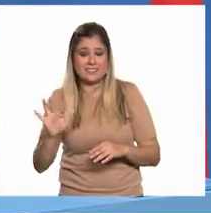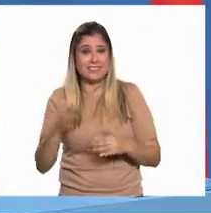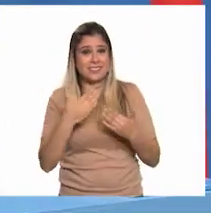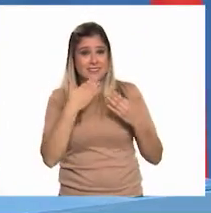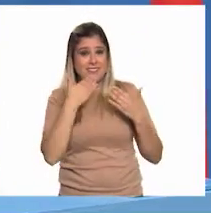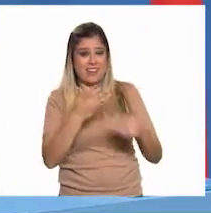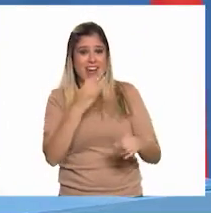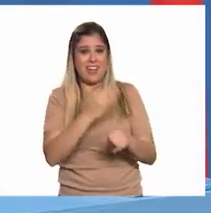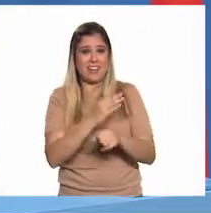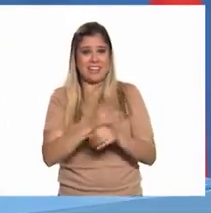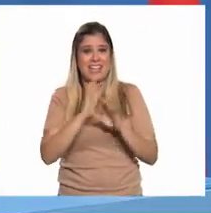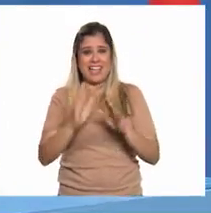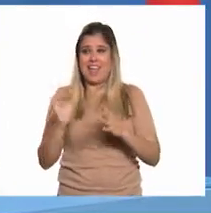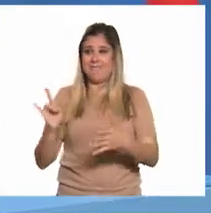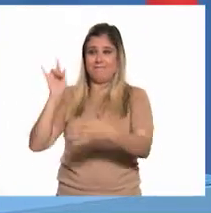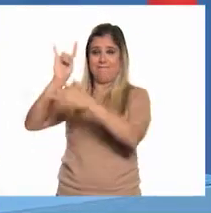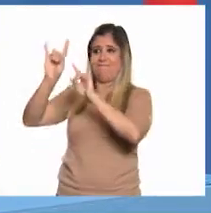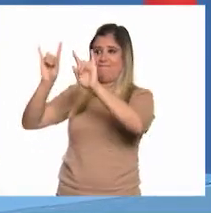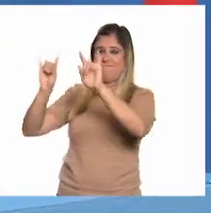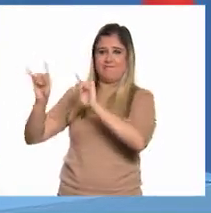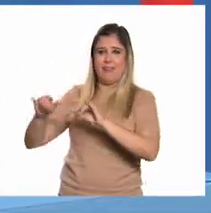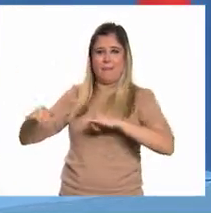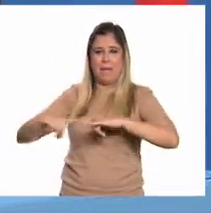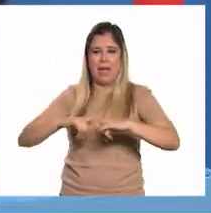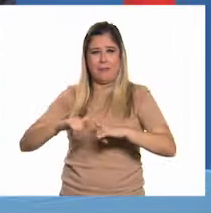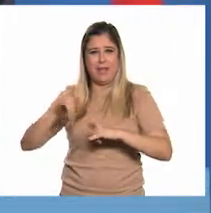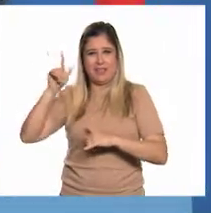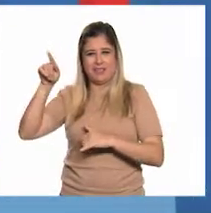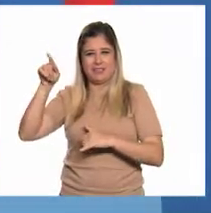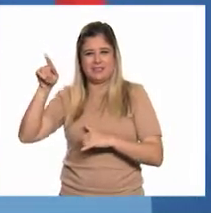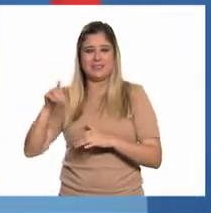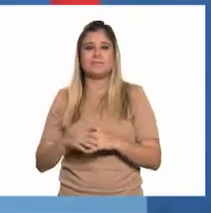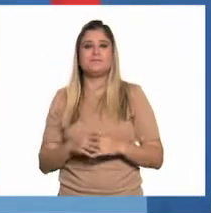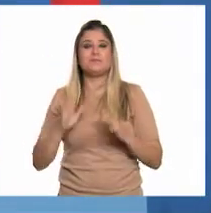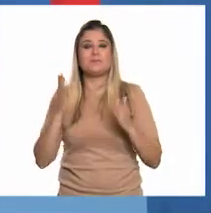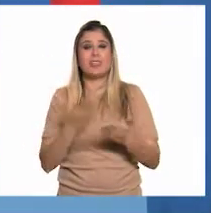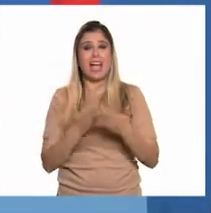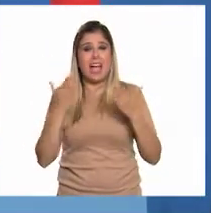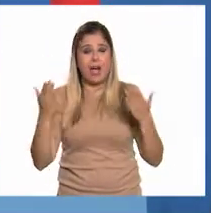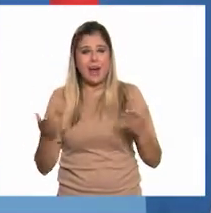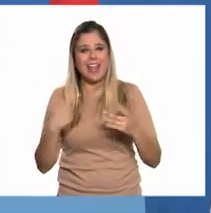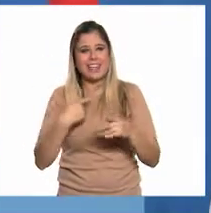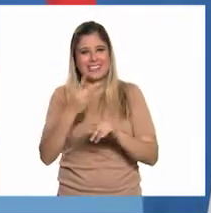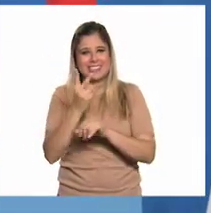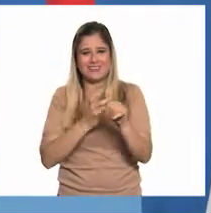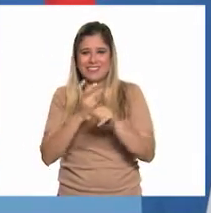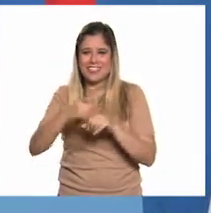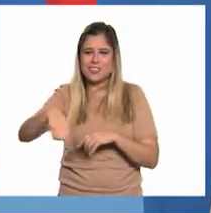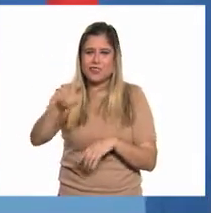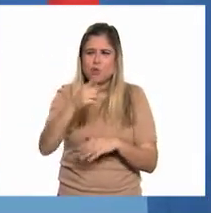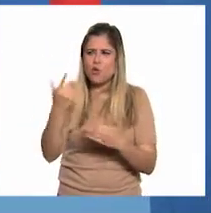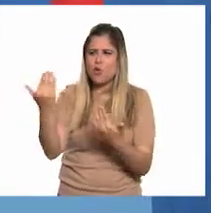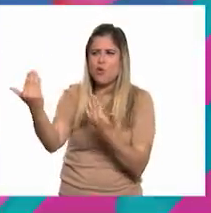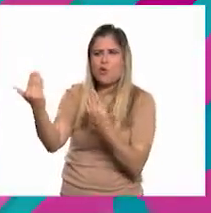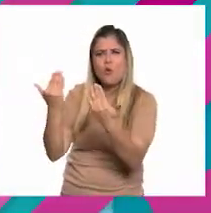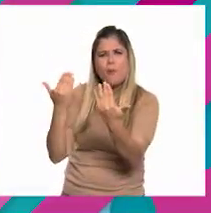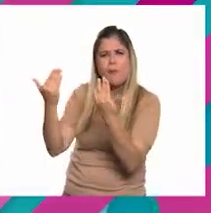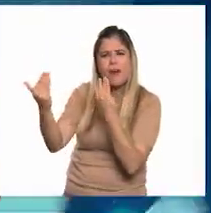Larisa. Mientras estamos, ya terminé de pegar estos mapas en el pizarrón. Ahora los invito a comparar